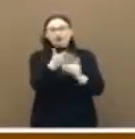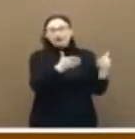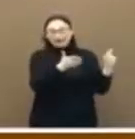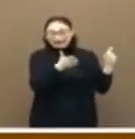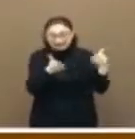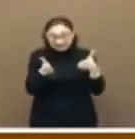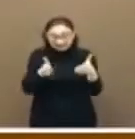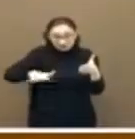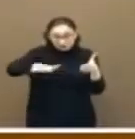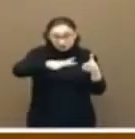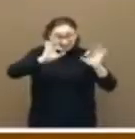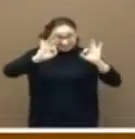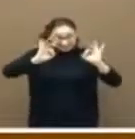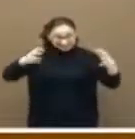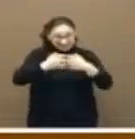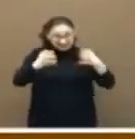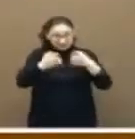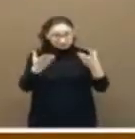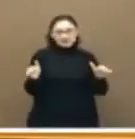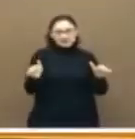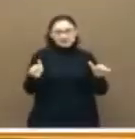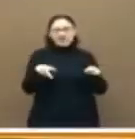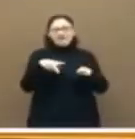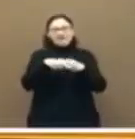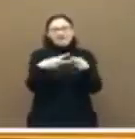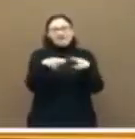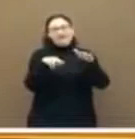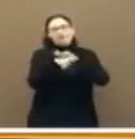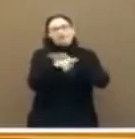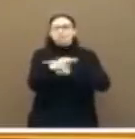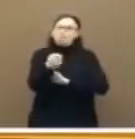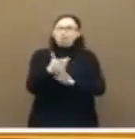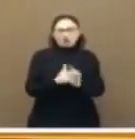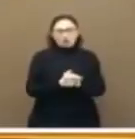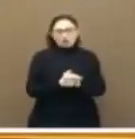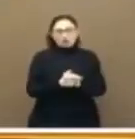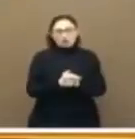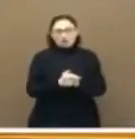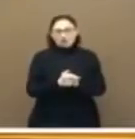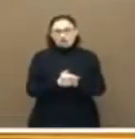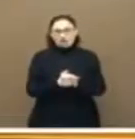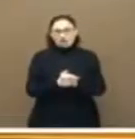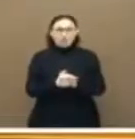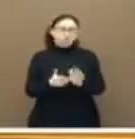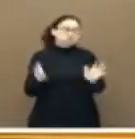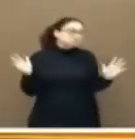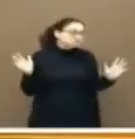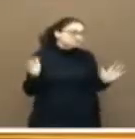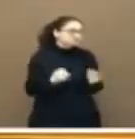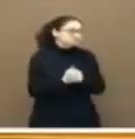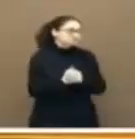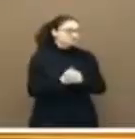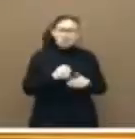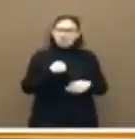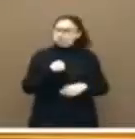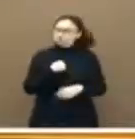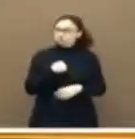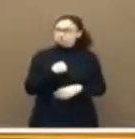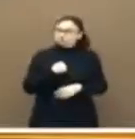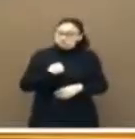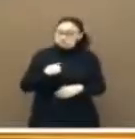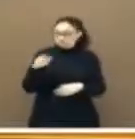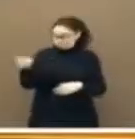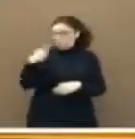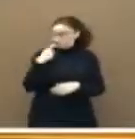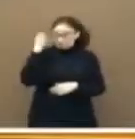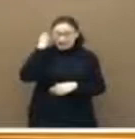accidentes con alta siniestralidad. Desde luego no se nos va a ocurrir pedir que Rajoy, que usted